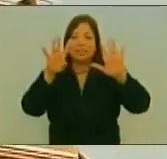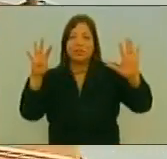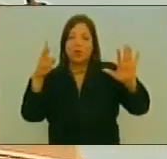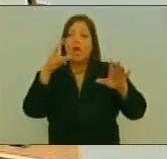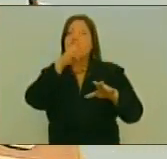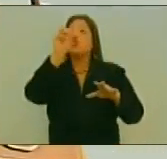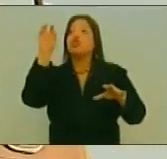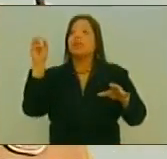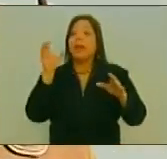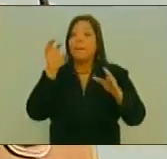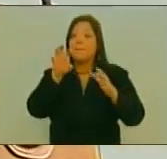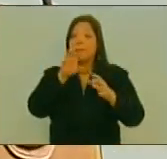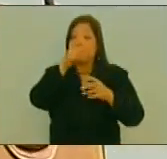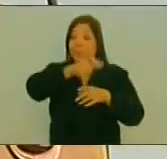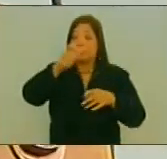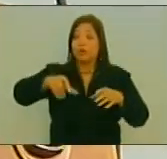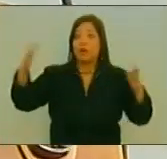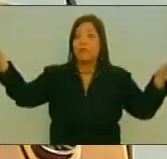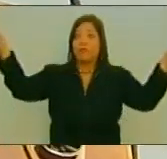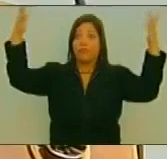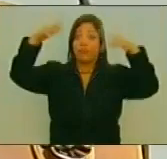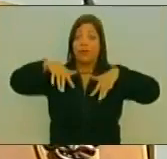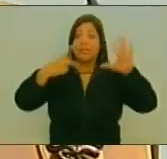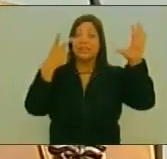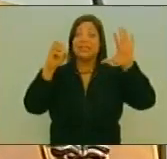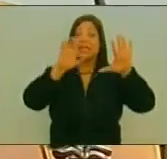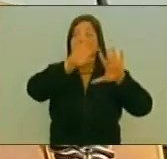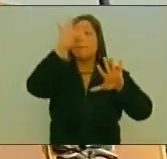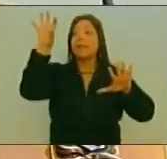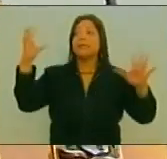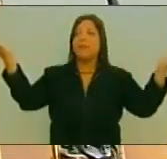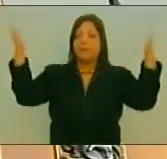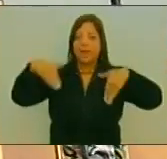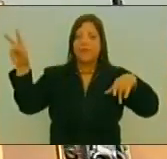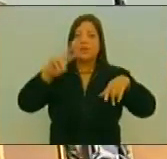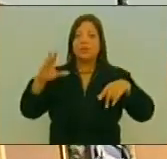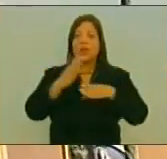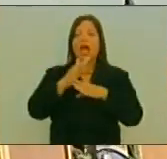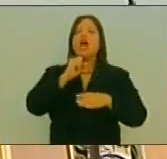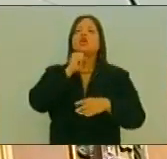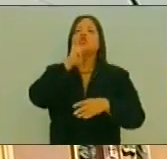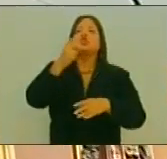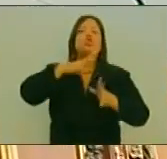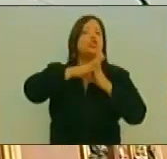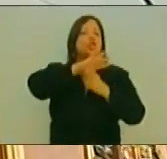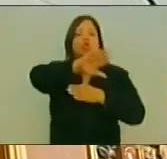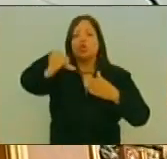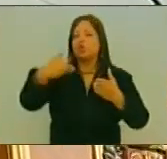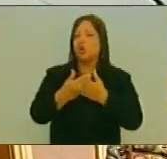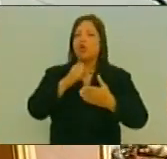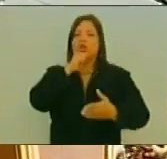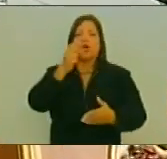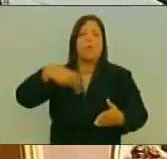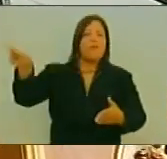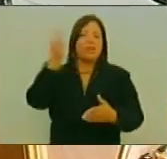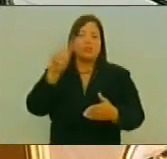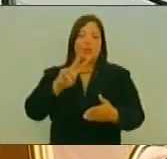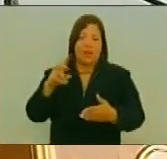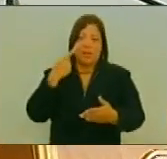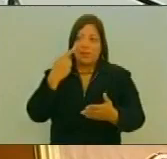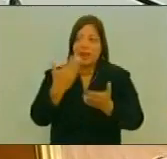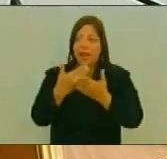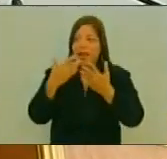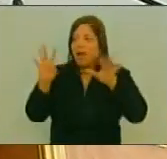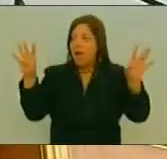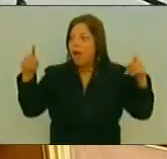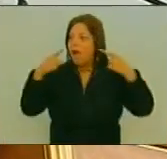de 200 compañeros Y compañeras De más de 60 países Sino que también Pues esos compañeros Vieron en Venezuela